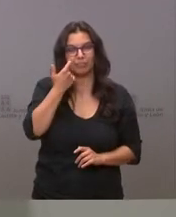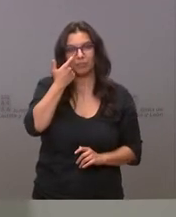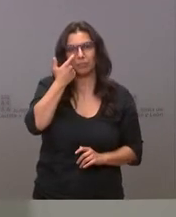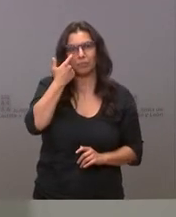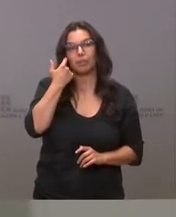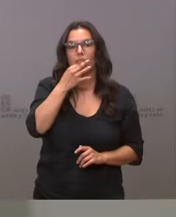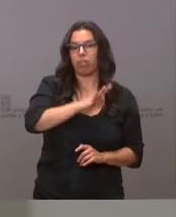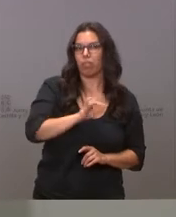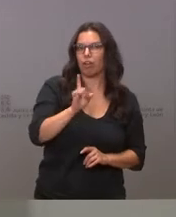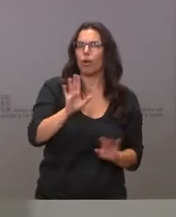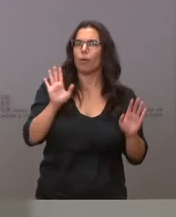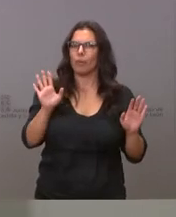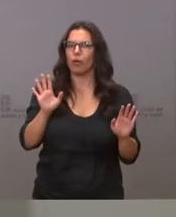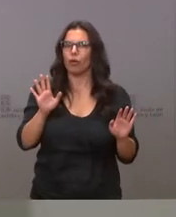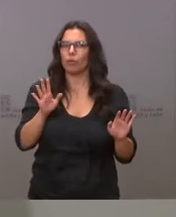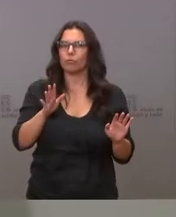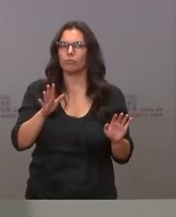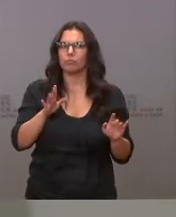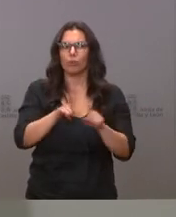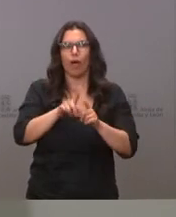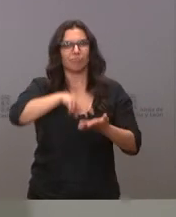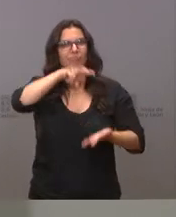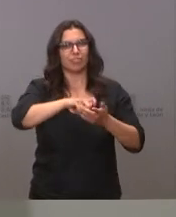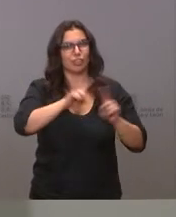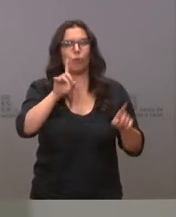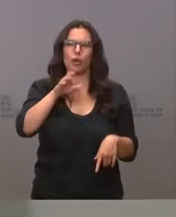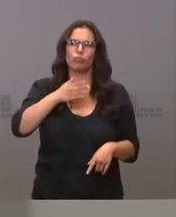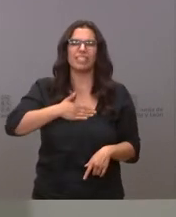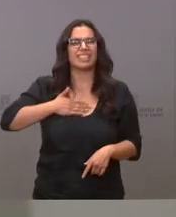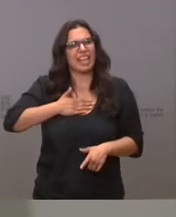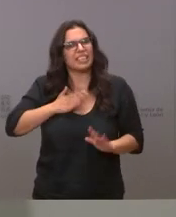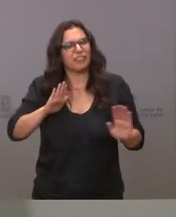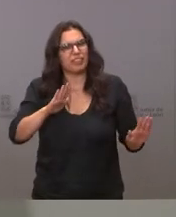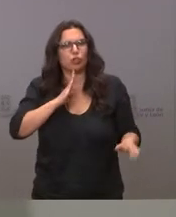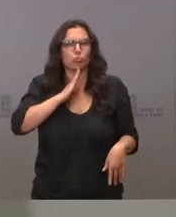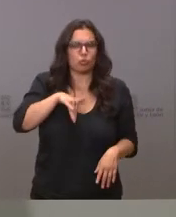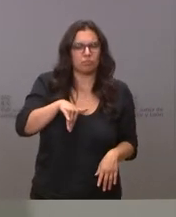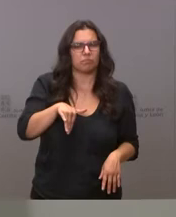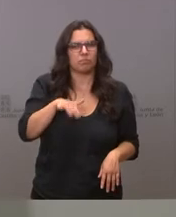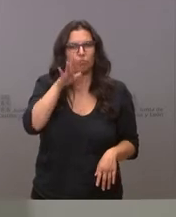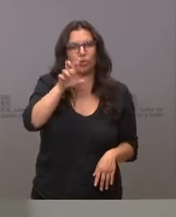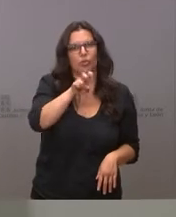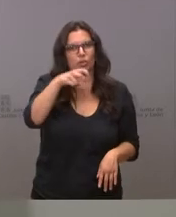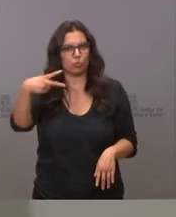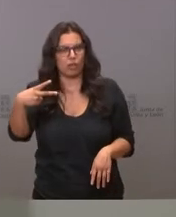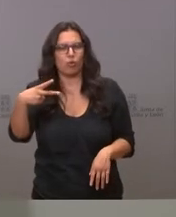pero que podemos también estar legítimamente satisfechos de los resultados, también